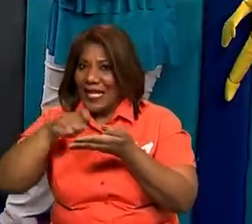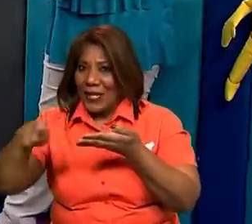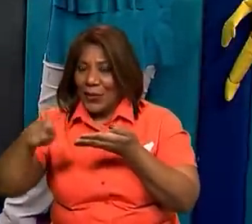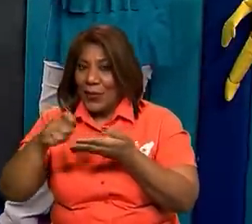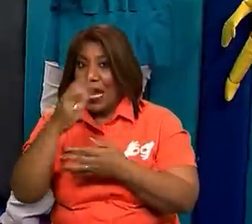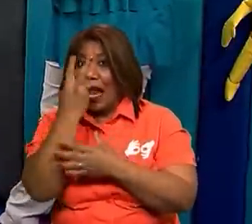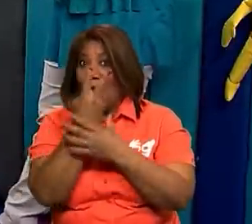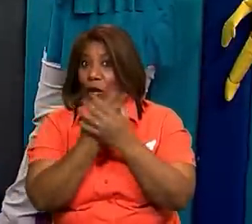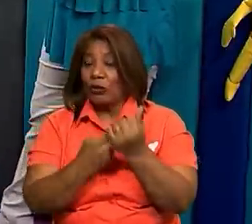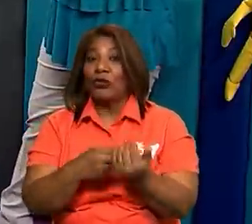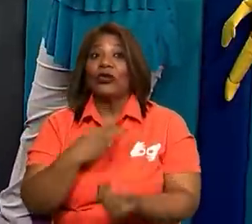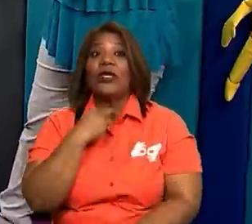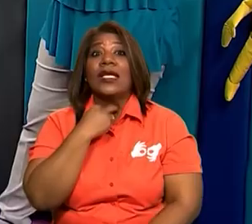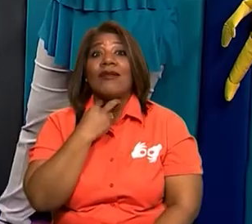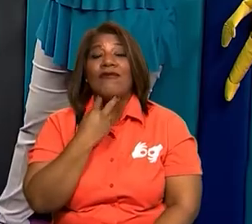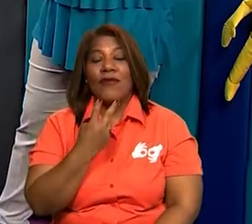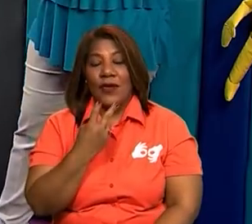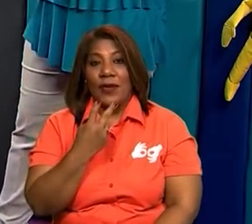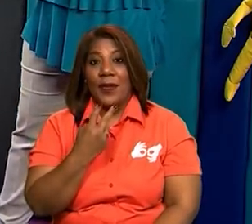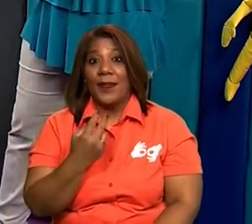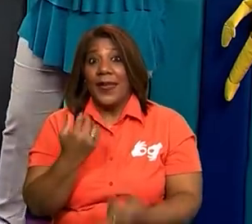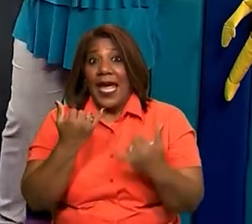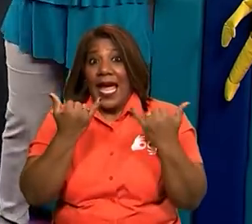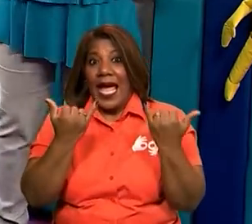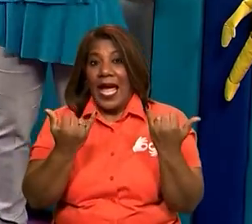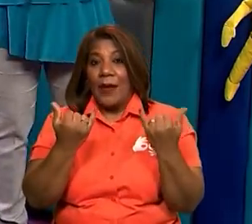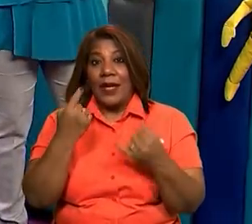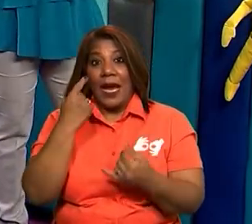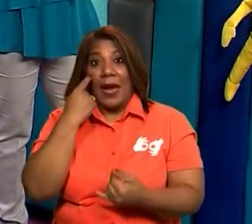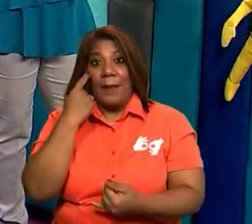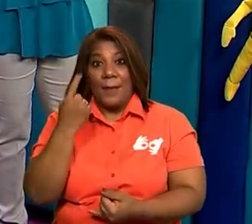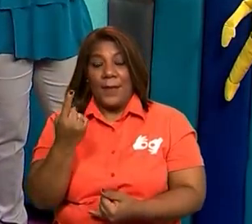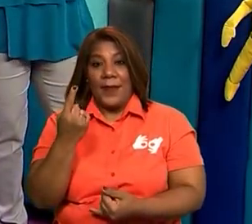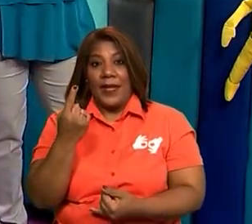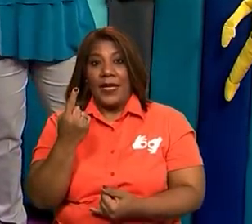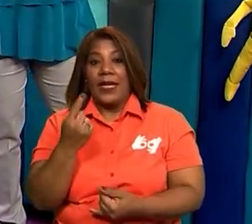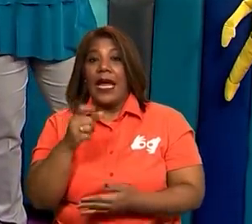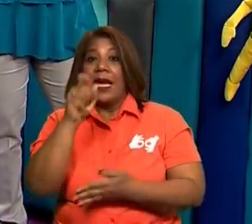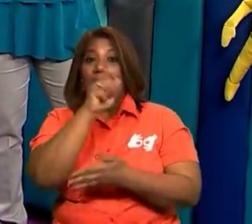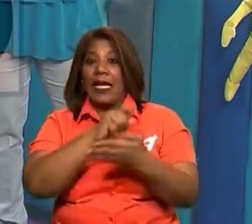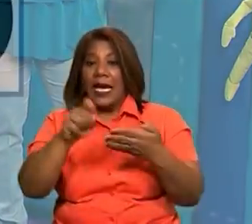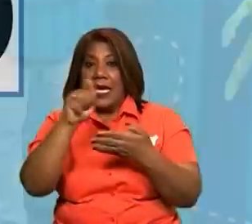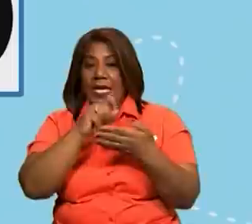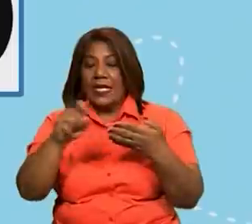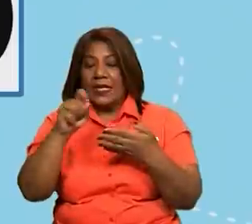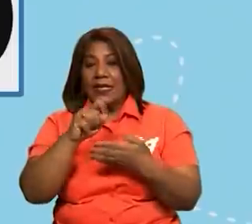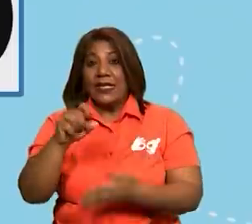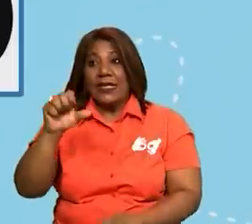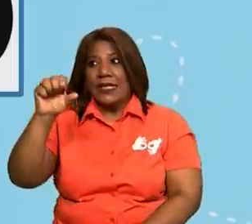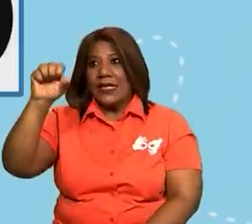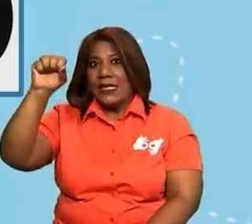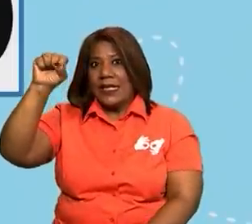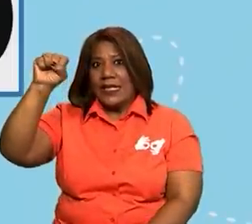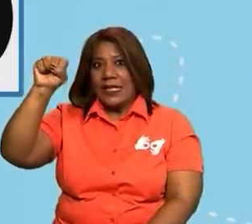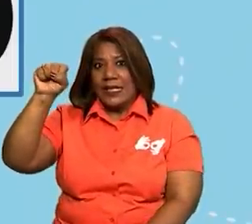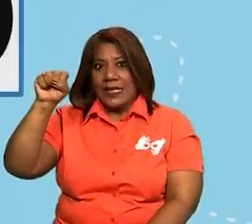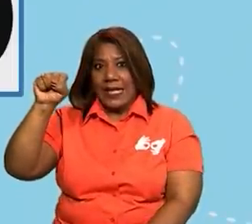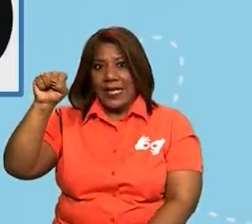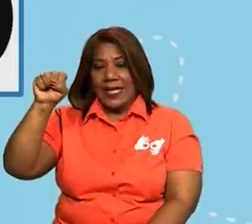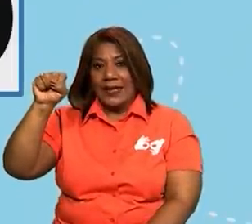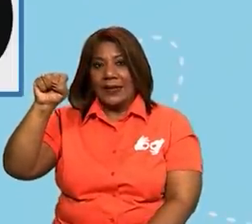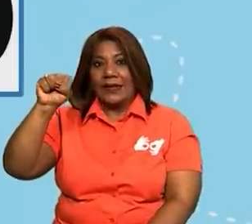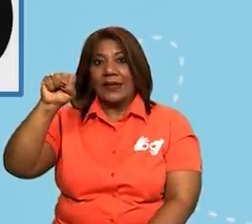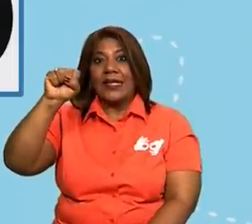Muy bien. Bien, ahora vamos a entrar en la escritura del fonema de la S,